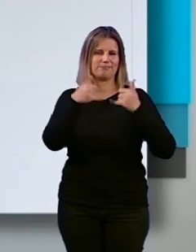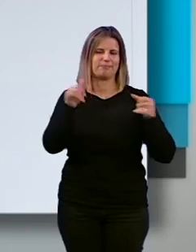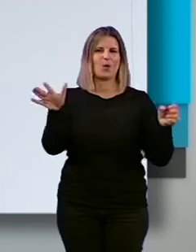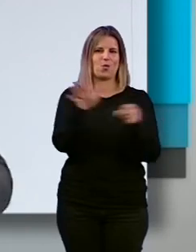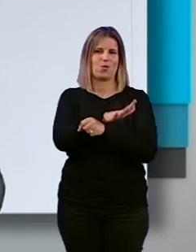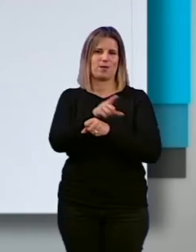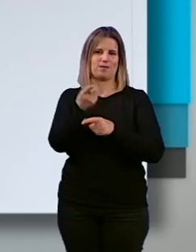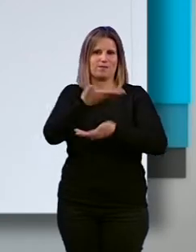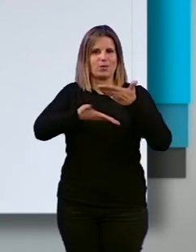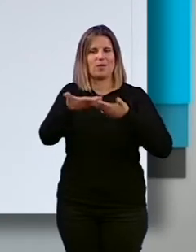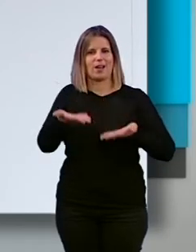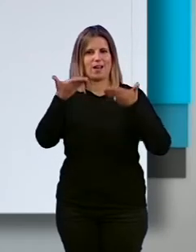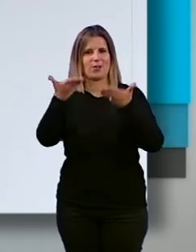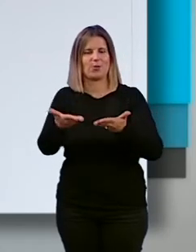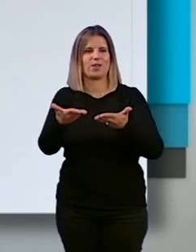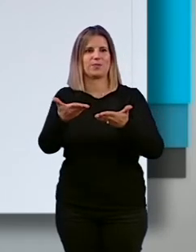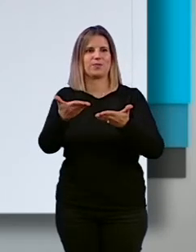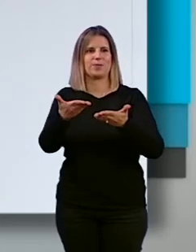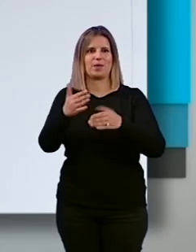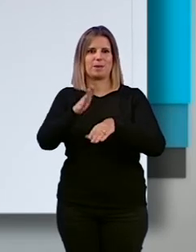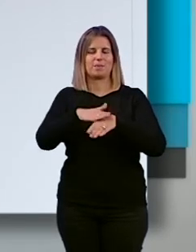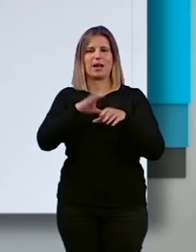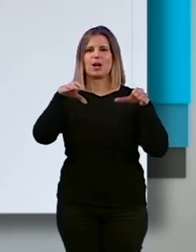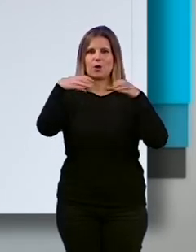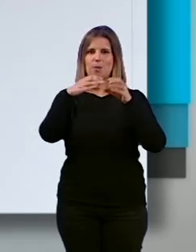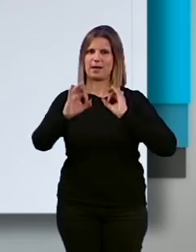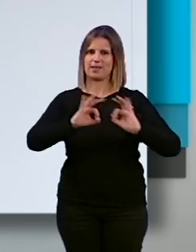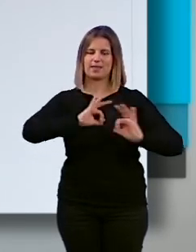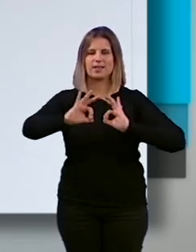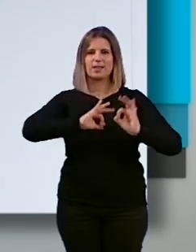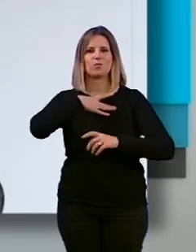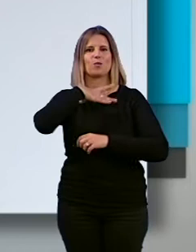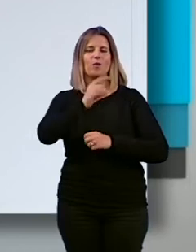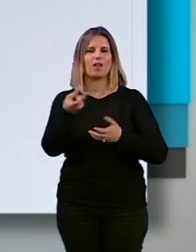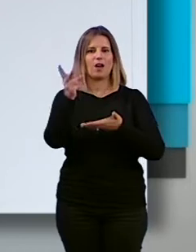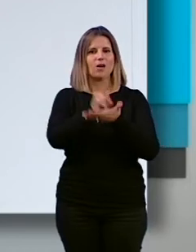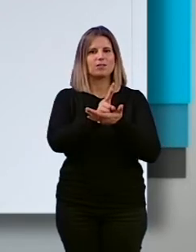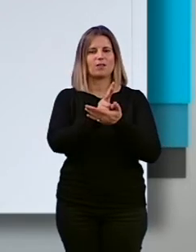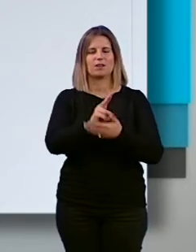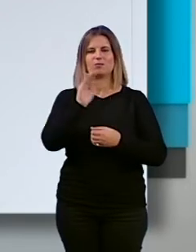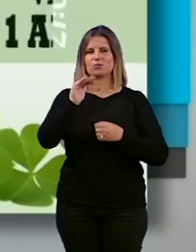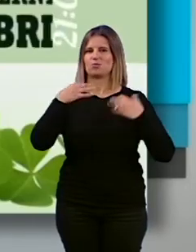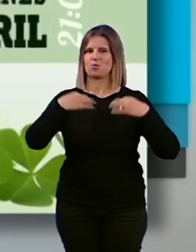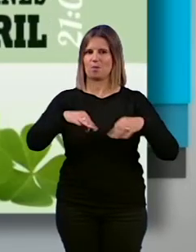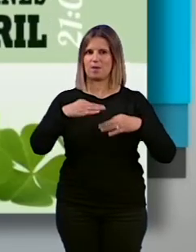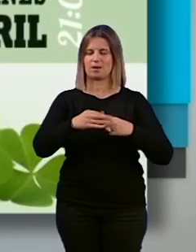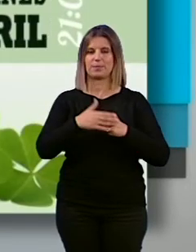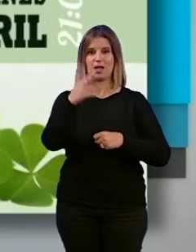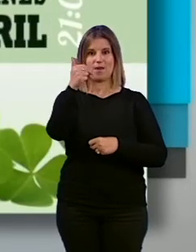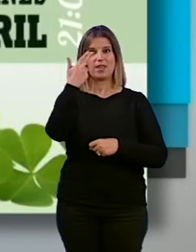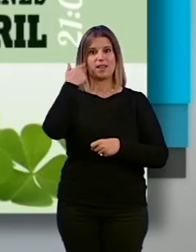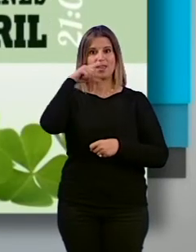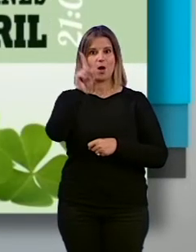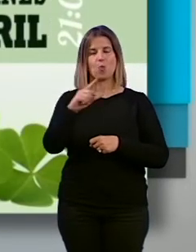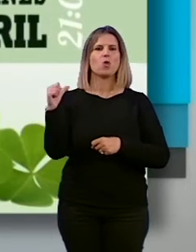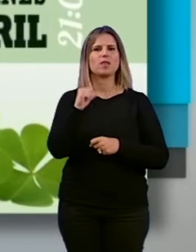mano ayudar, colaborar a que las compañías de teatro puedan volver a retomar la normalidad. El viernes 1 de